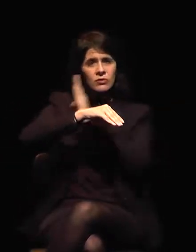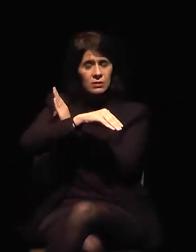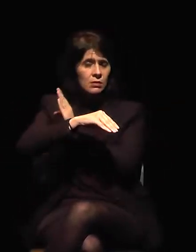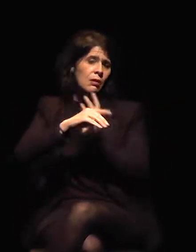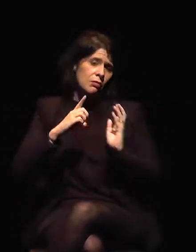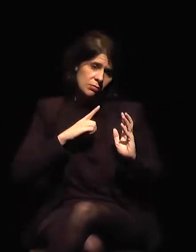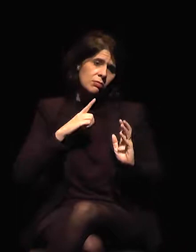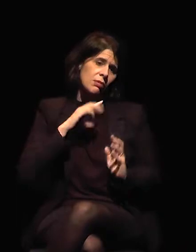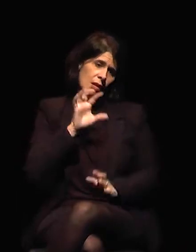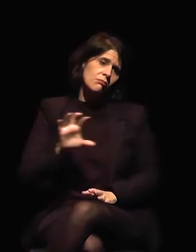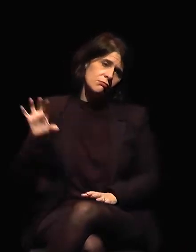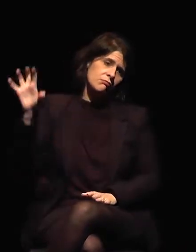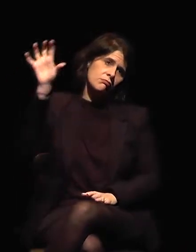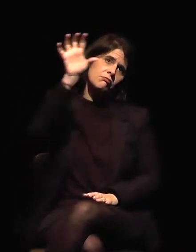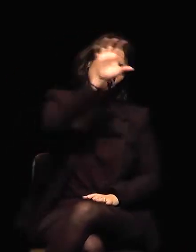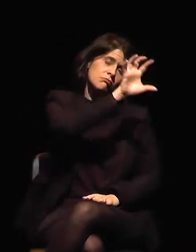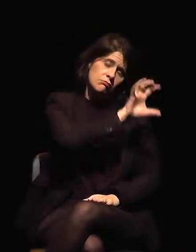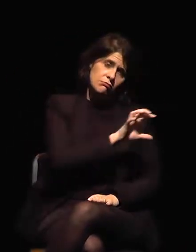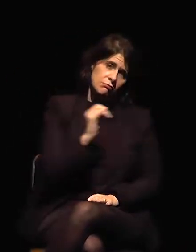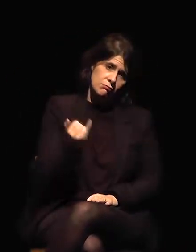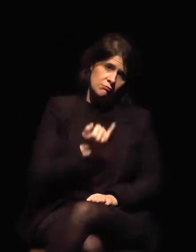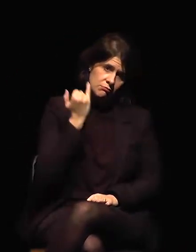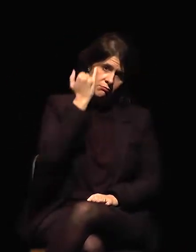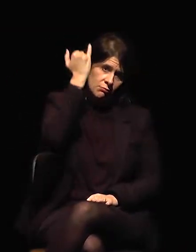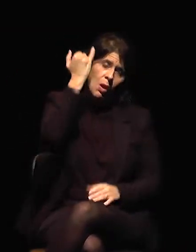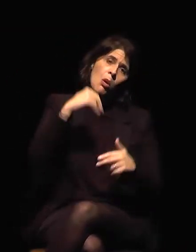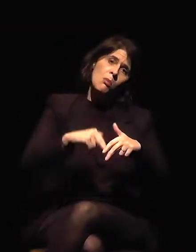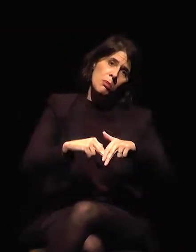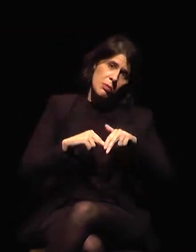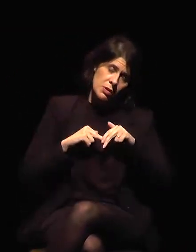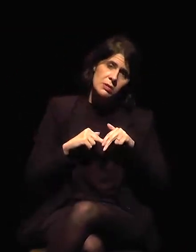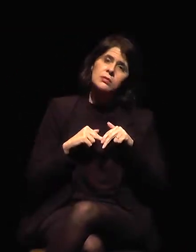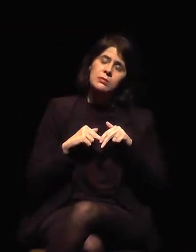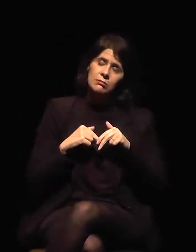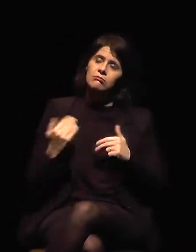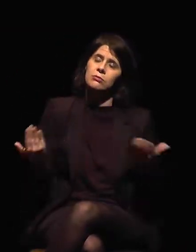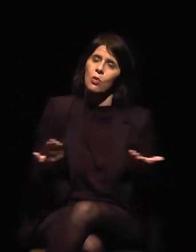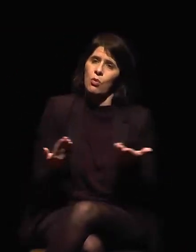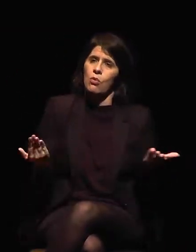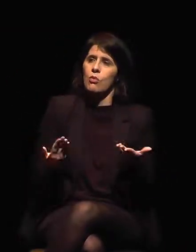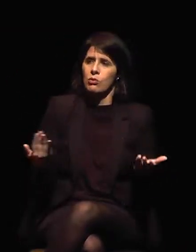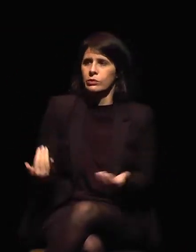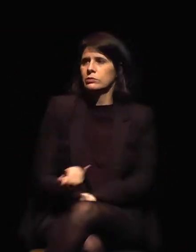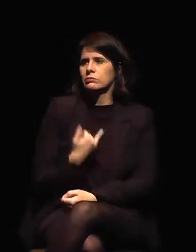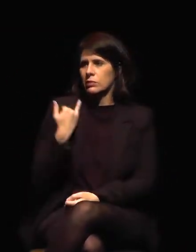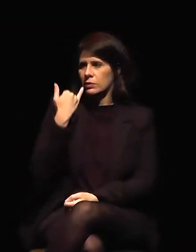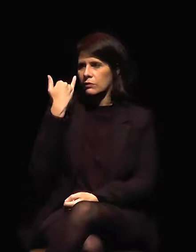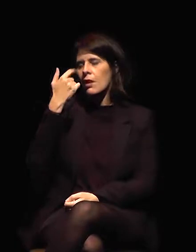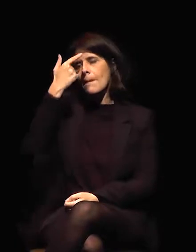este panel es muy importante. Y hoy la circulación internacional de bienes culturales.